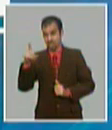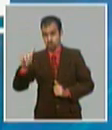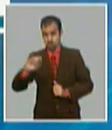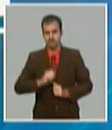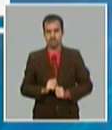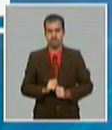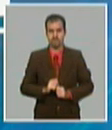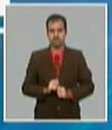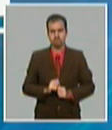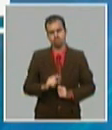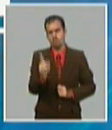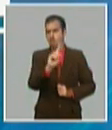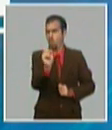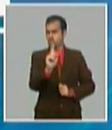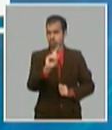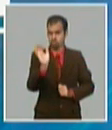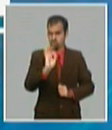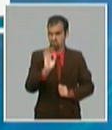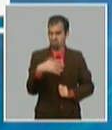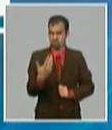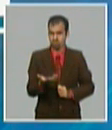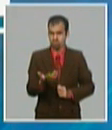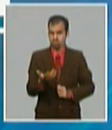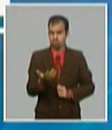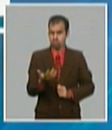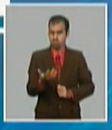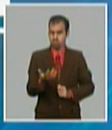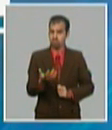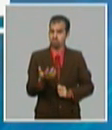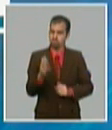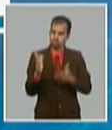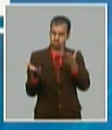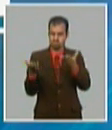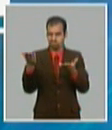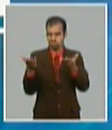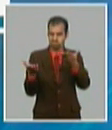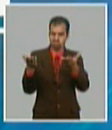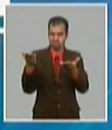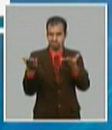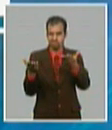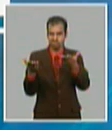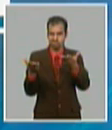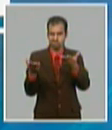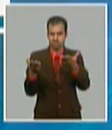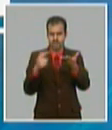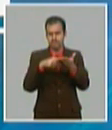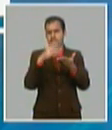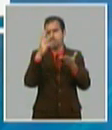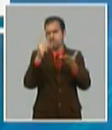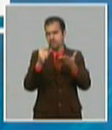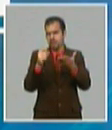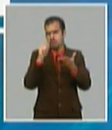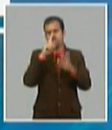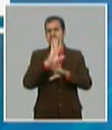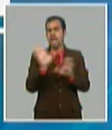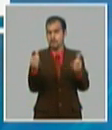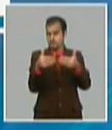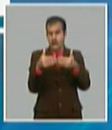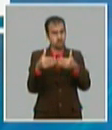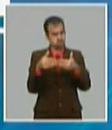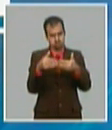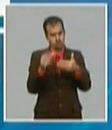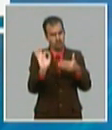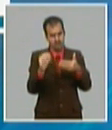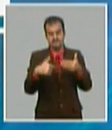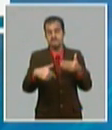de un 11% en ese entorno todavía no es una cifra oficialmente concluida porque tiene que acabarse el año y cartar